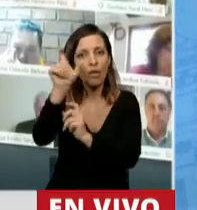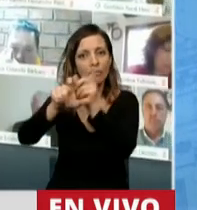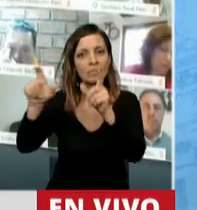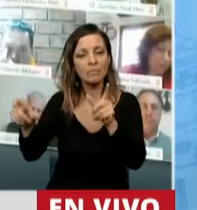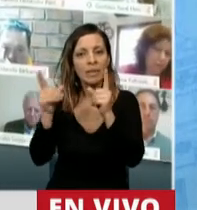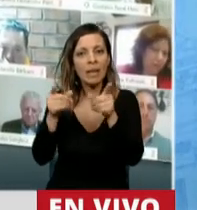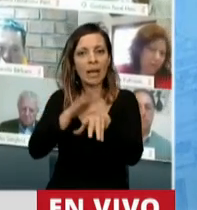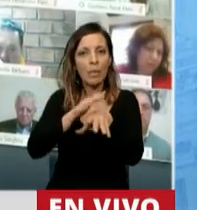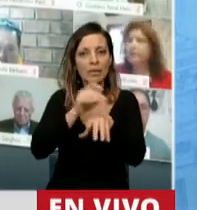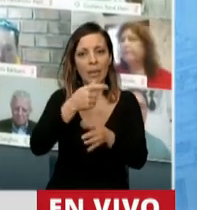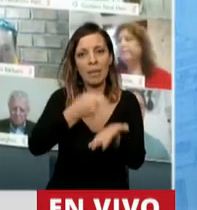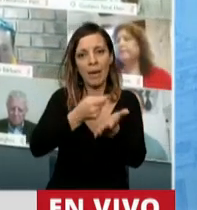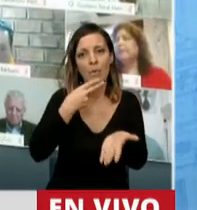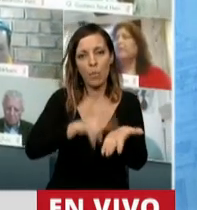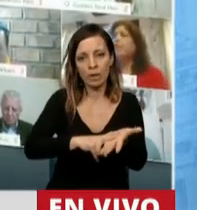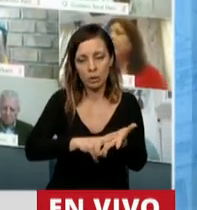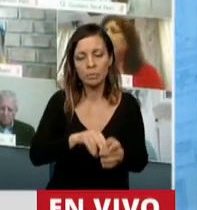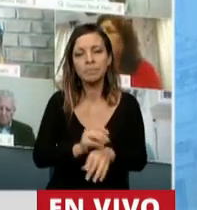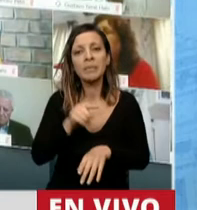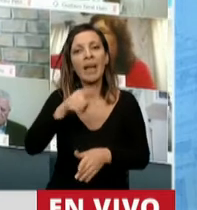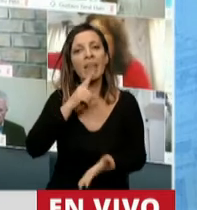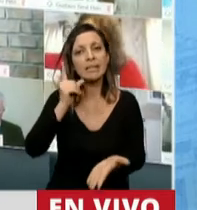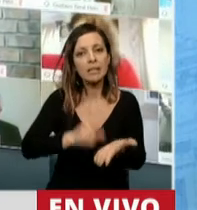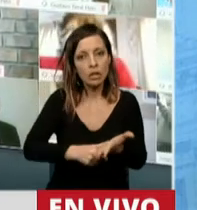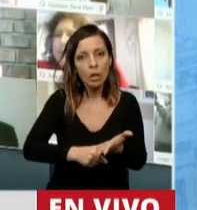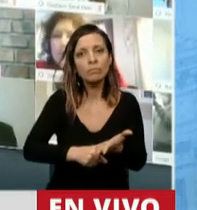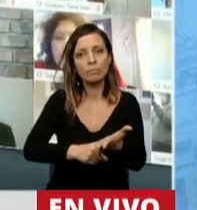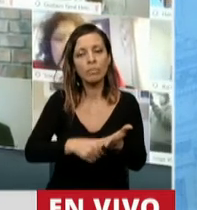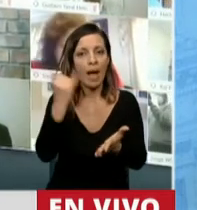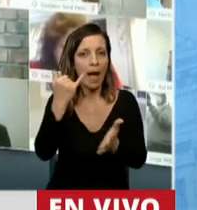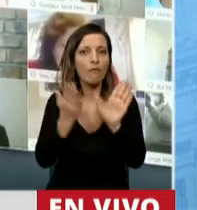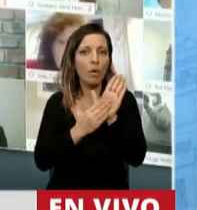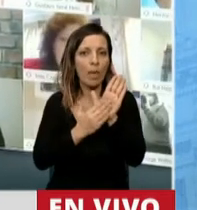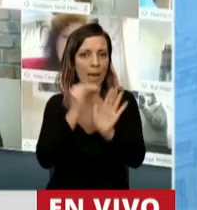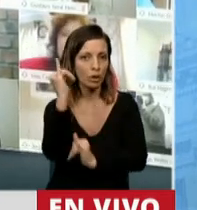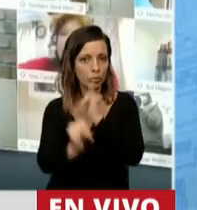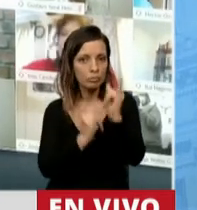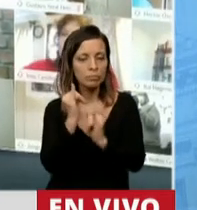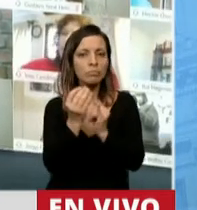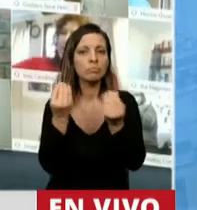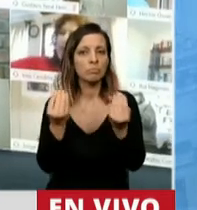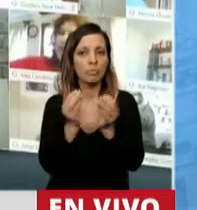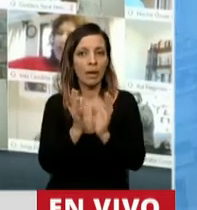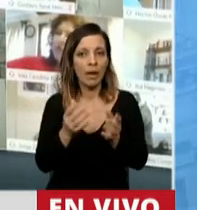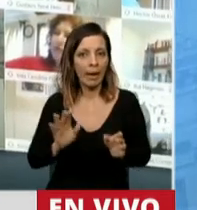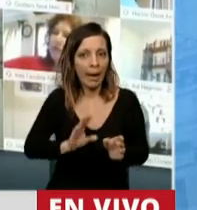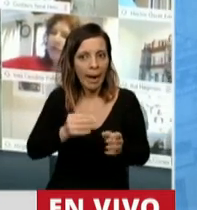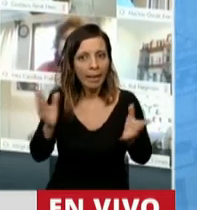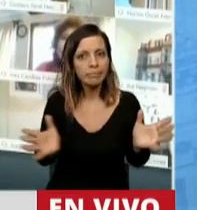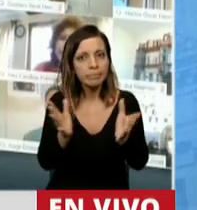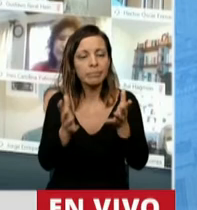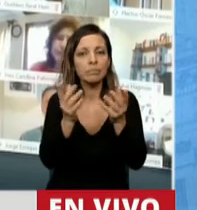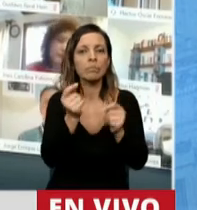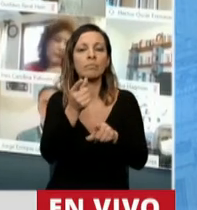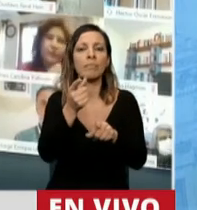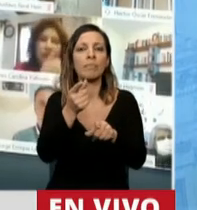responsables de los tributos. Esta decisión se fundamenta en el espíritu de promover un amplio régimen